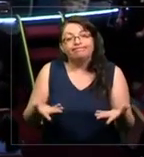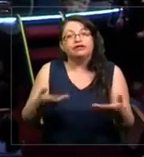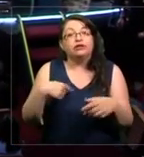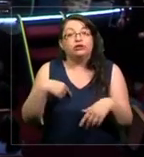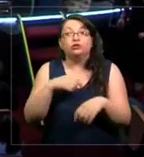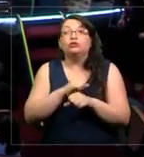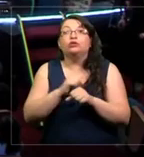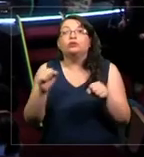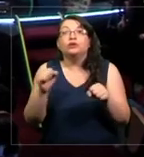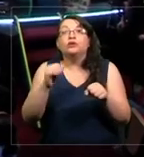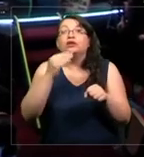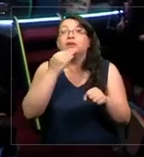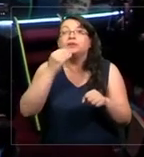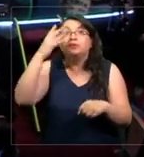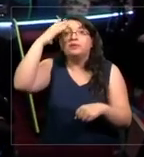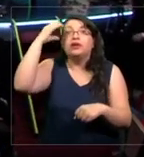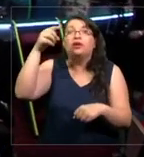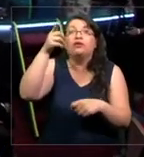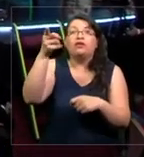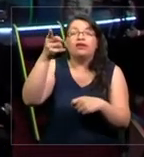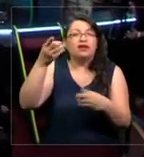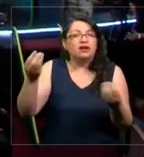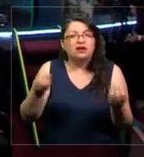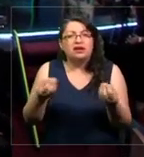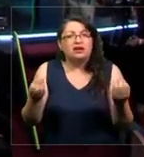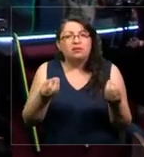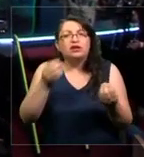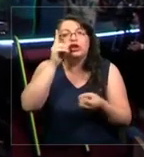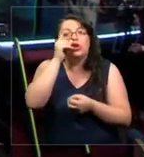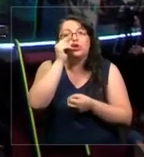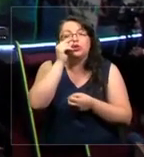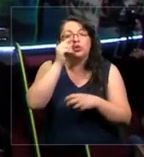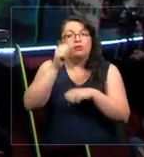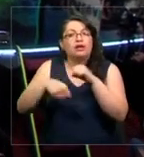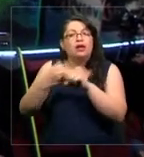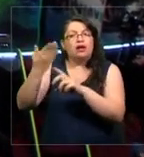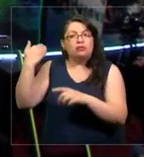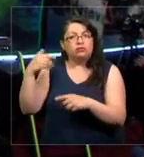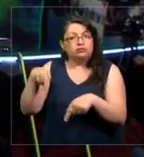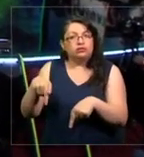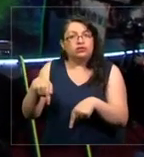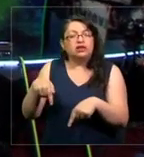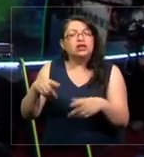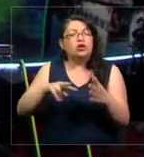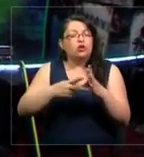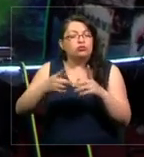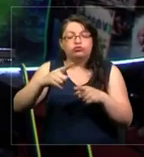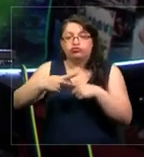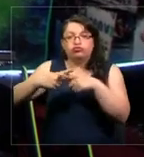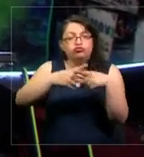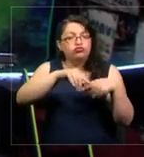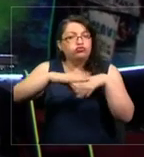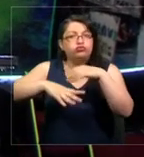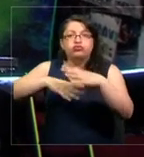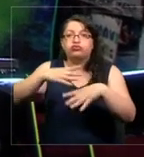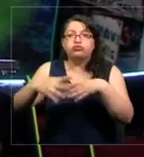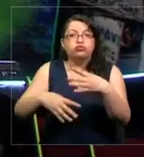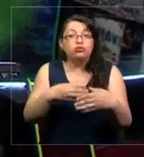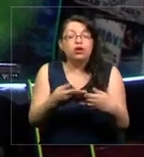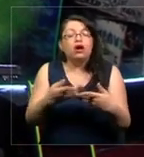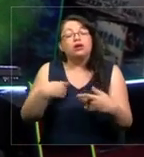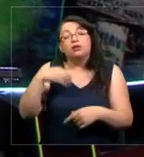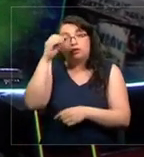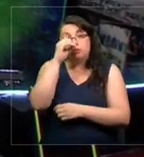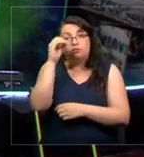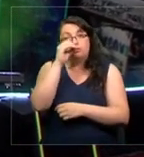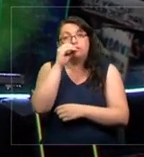referirme a lo que ocurrió a partir de octubre del año pasado. Una crisis social que en mi